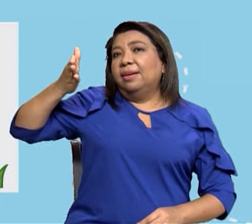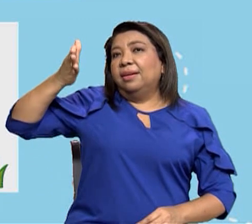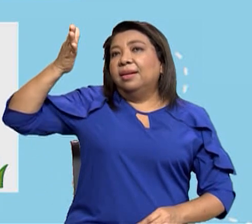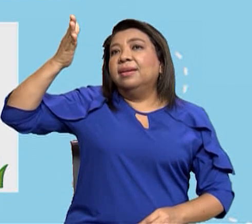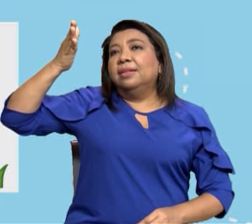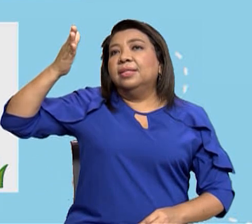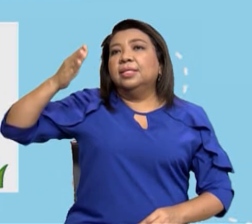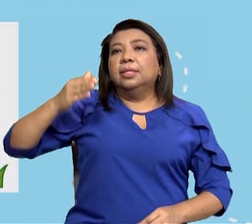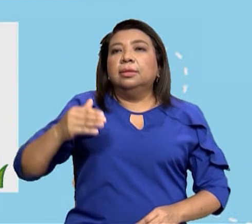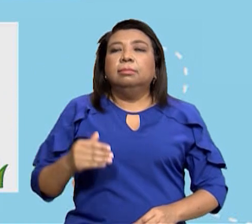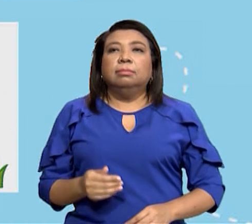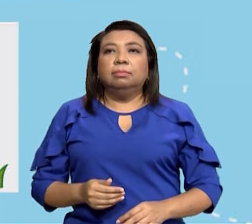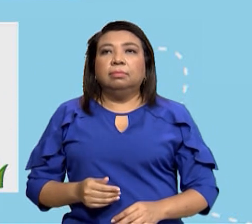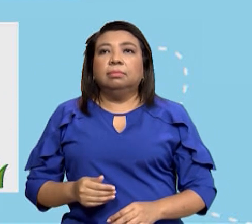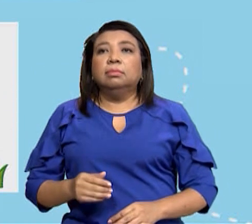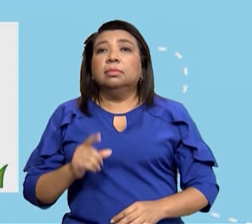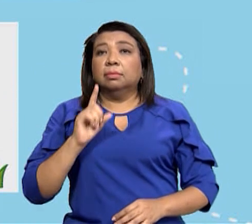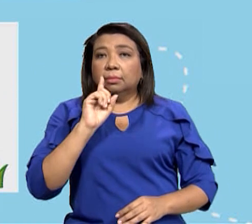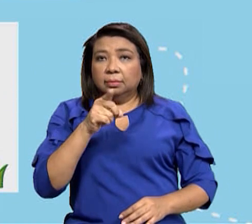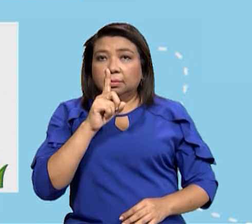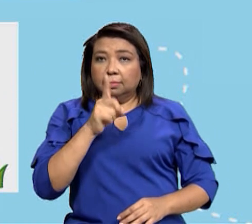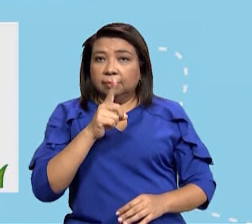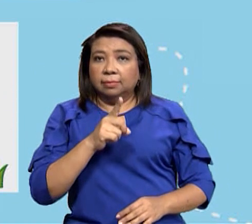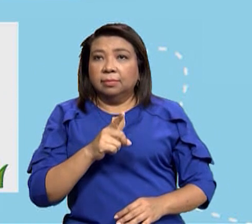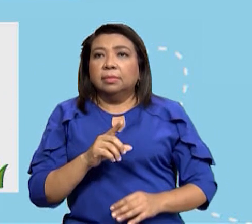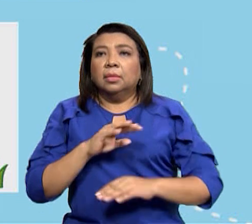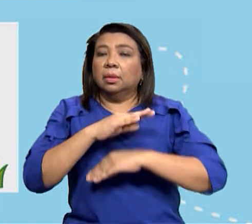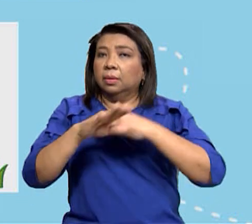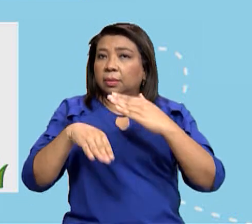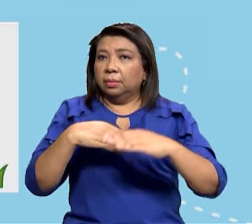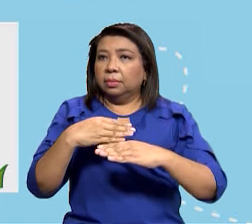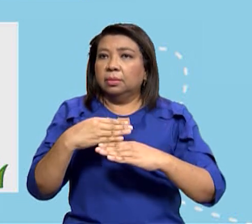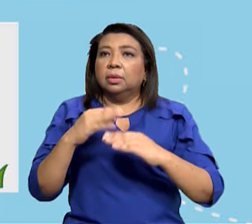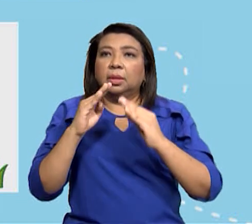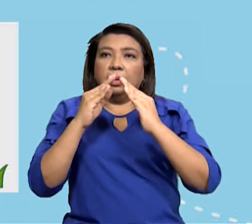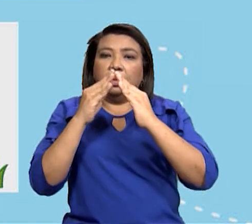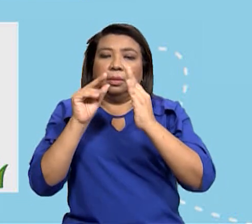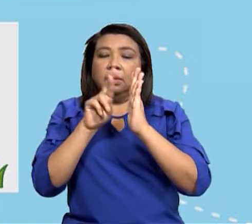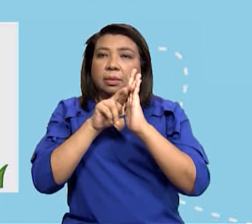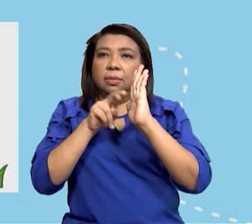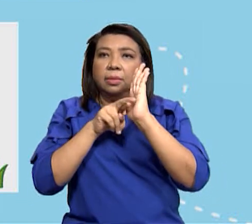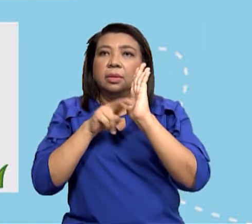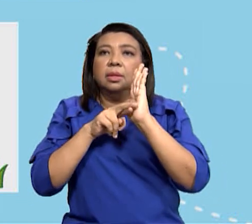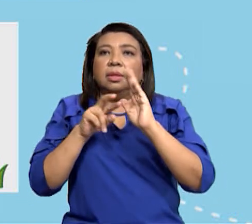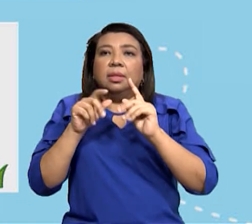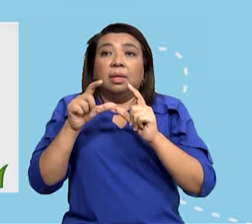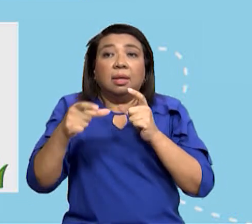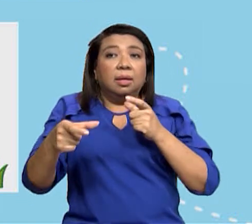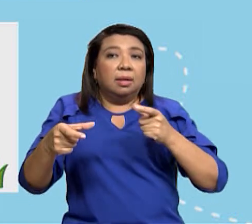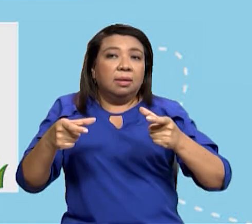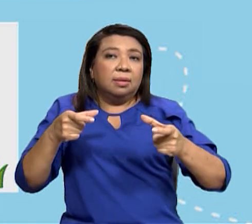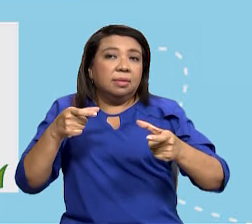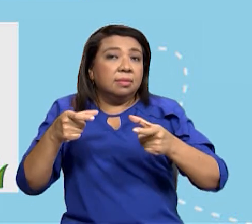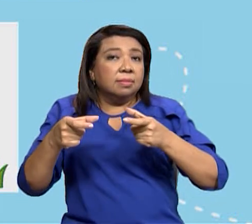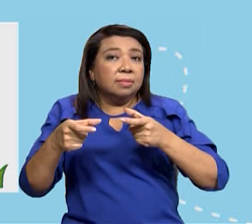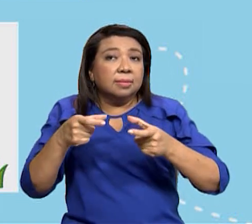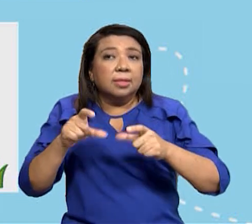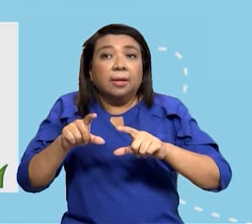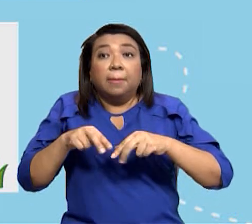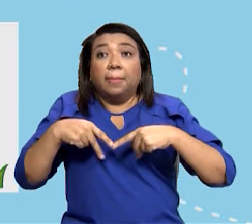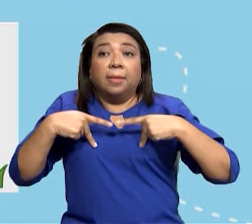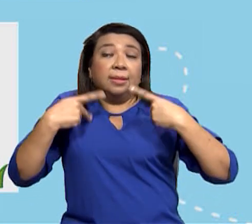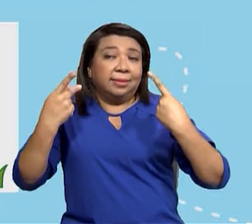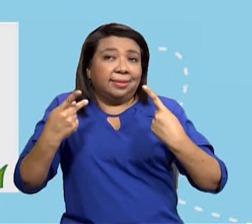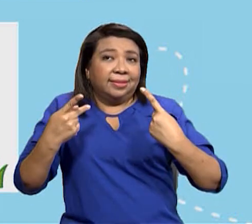los deberes son normas y obligaciones que regulan nuestra convivencia en la comunidad como ya lo habíamos dicho